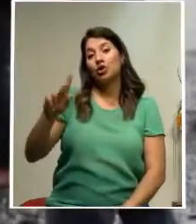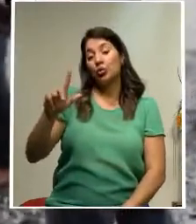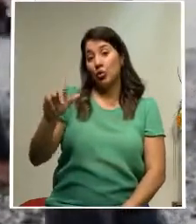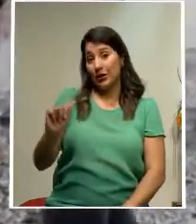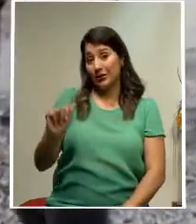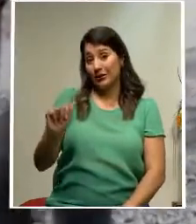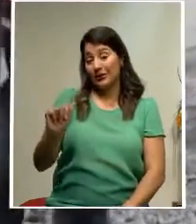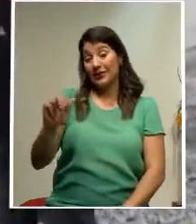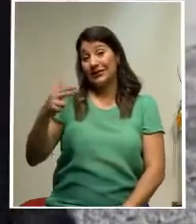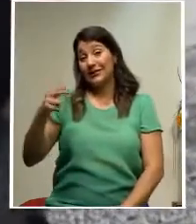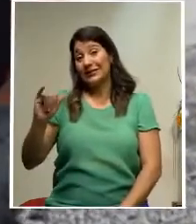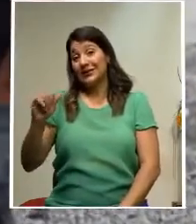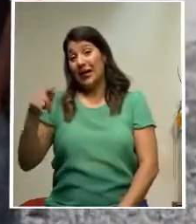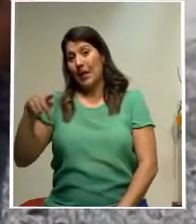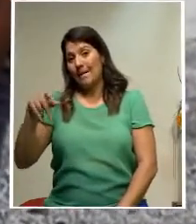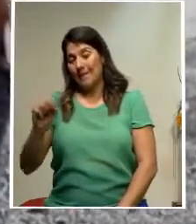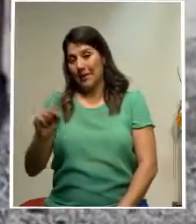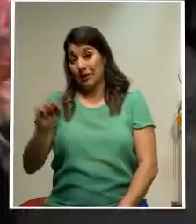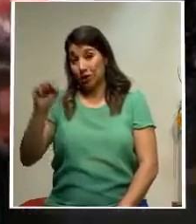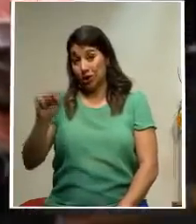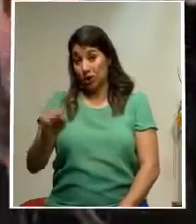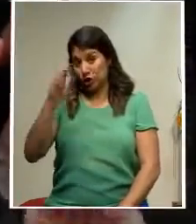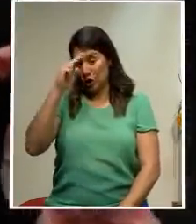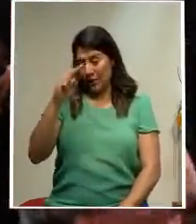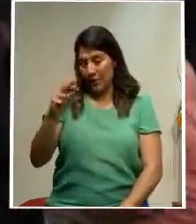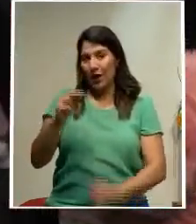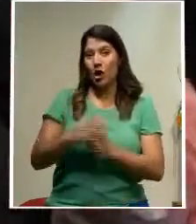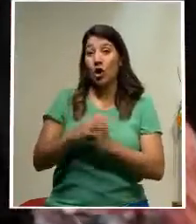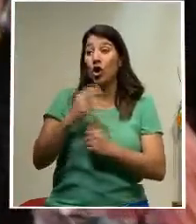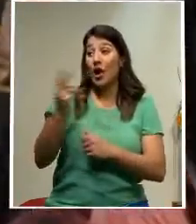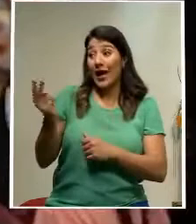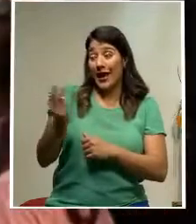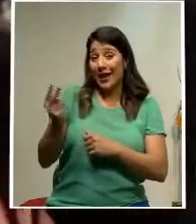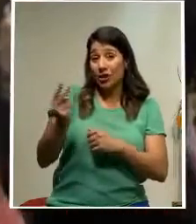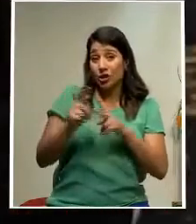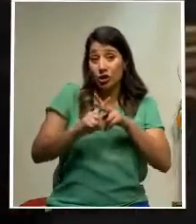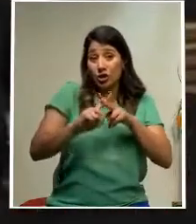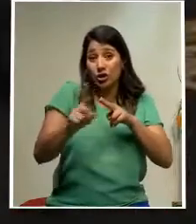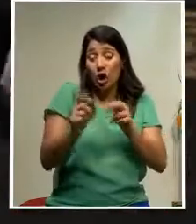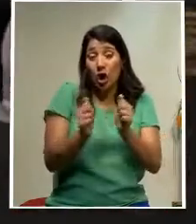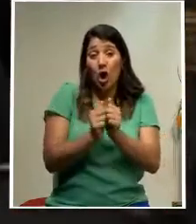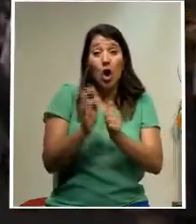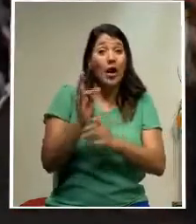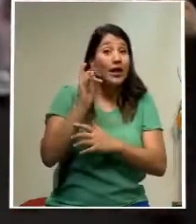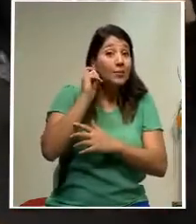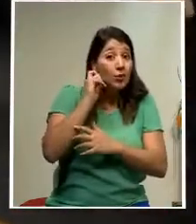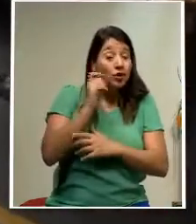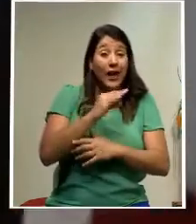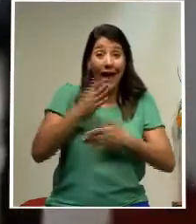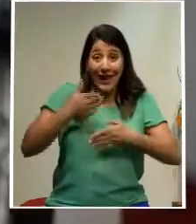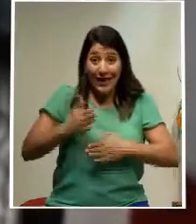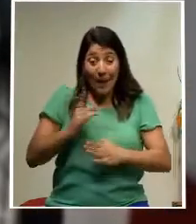Guatemala, Freddy Fernando arribó tras huir a Estados Unidos con su esposa e hija pequeña para obtener asilo.